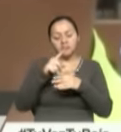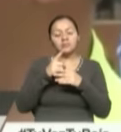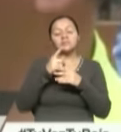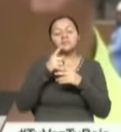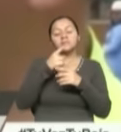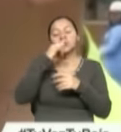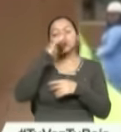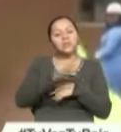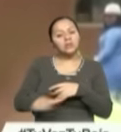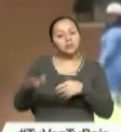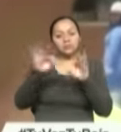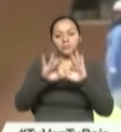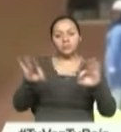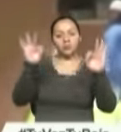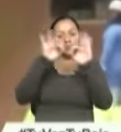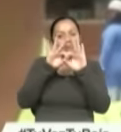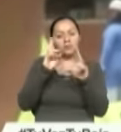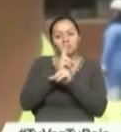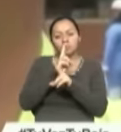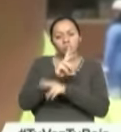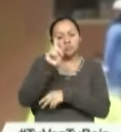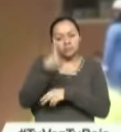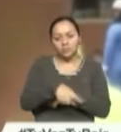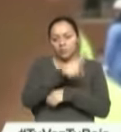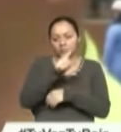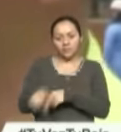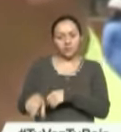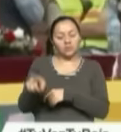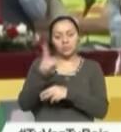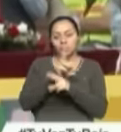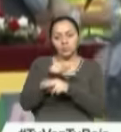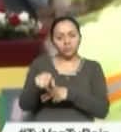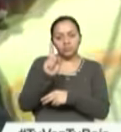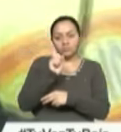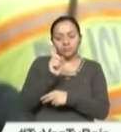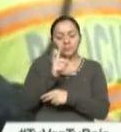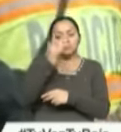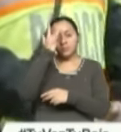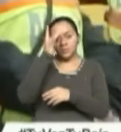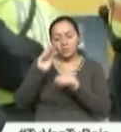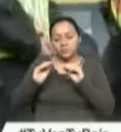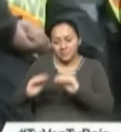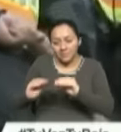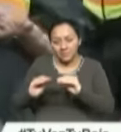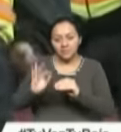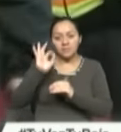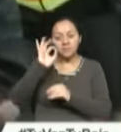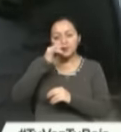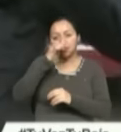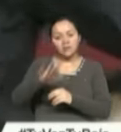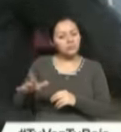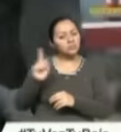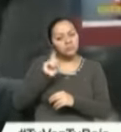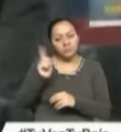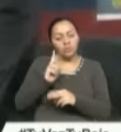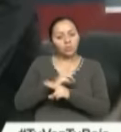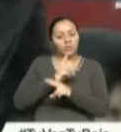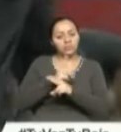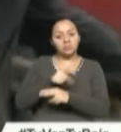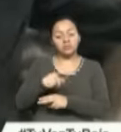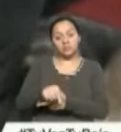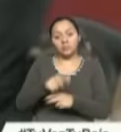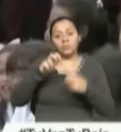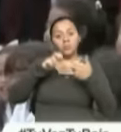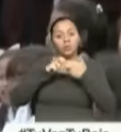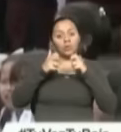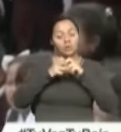utilizan este tipo de fuegos artificiales para concientizarles los problemas